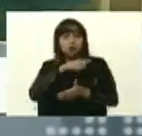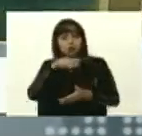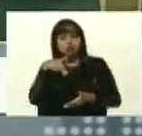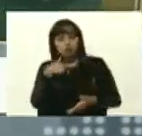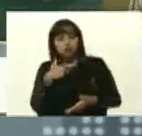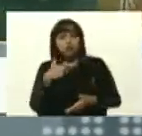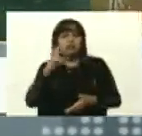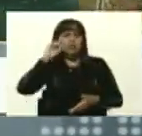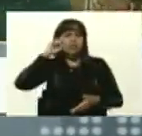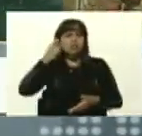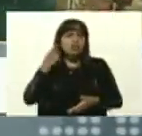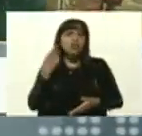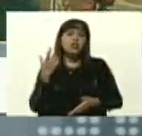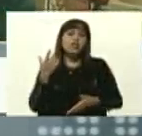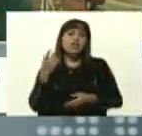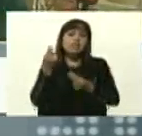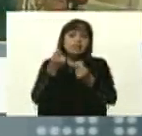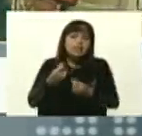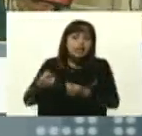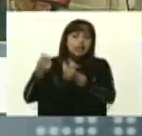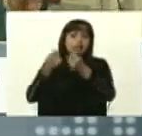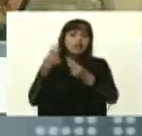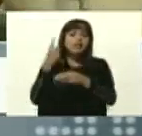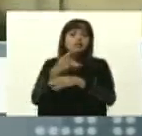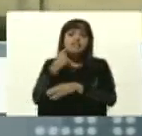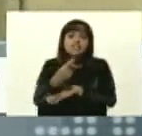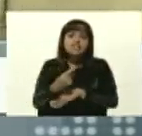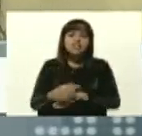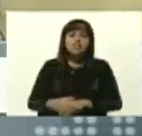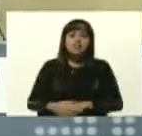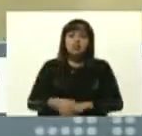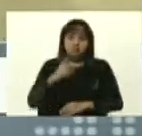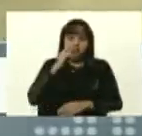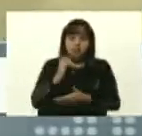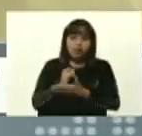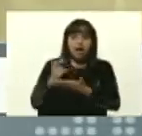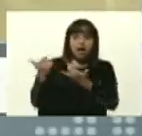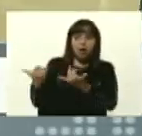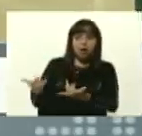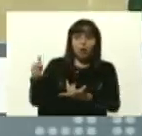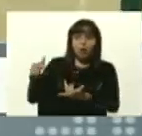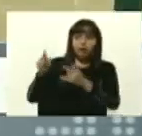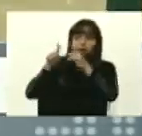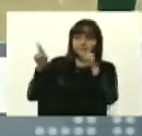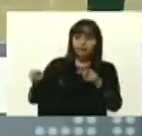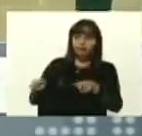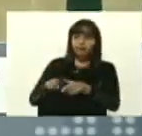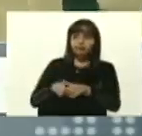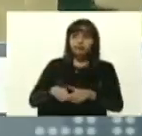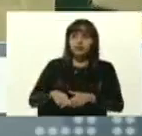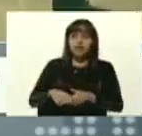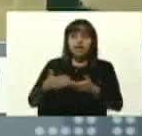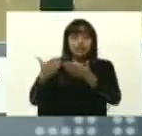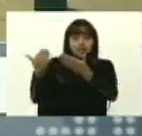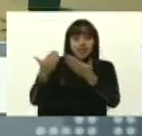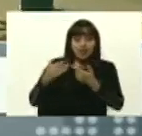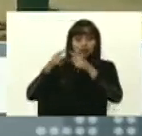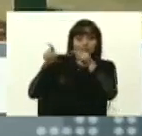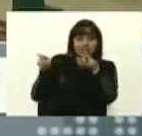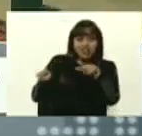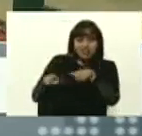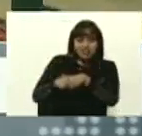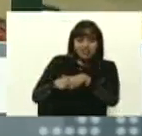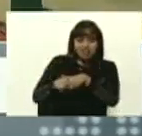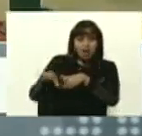los elementos, bueno, financieros, hay que decirlo, fíjense lo que nos cuesta en este momento, presidente, traer una tarjeta,